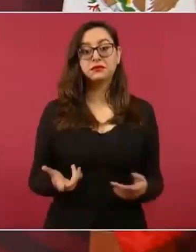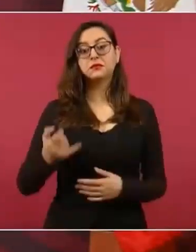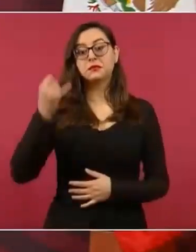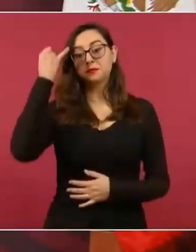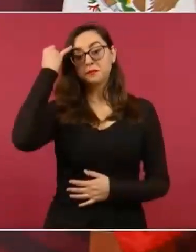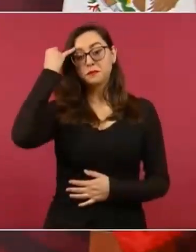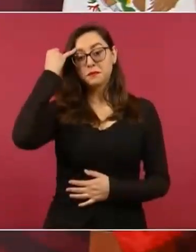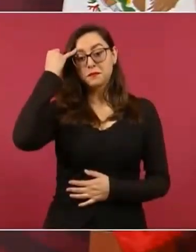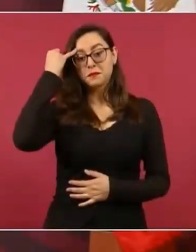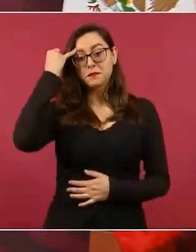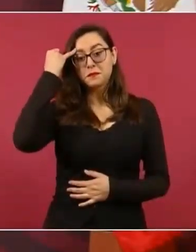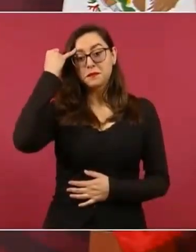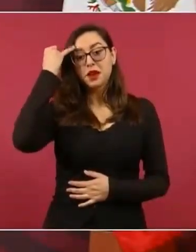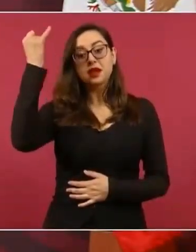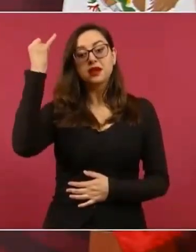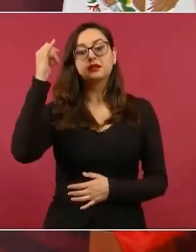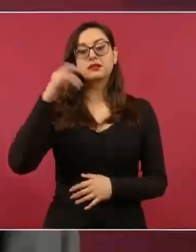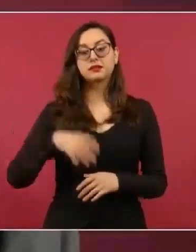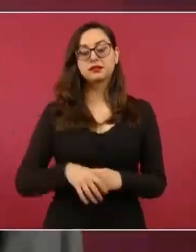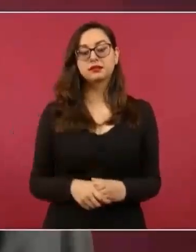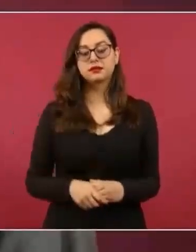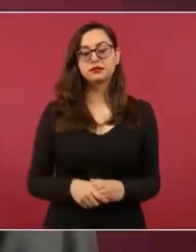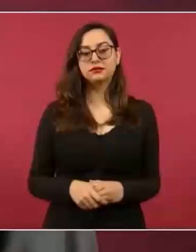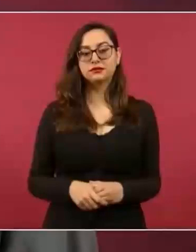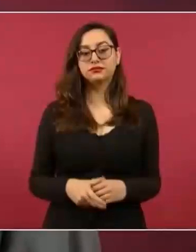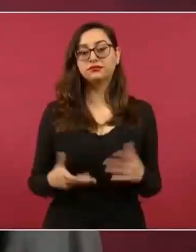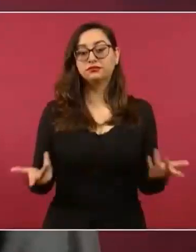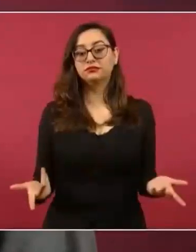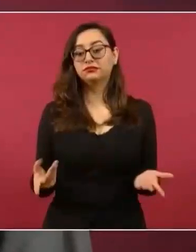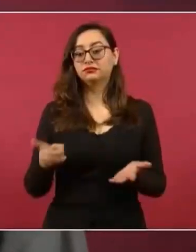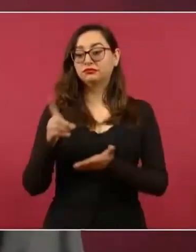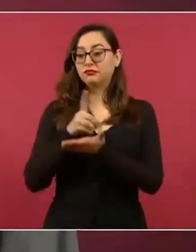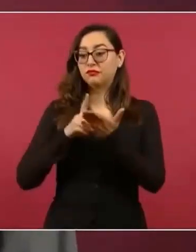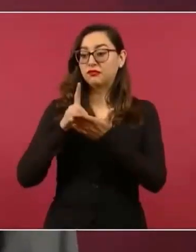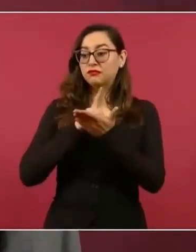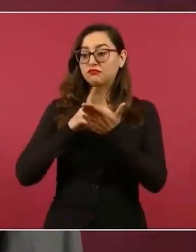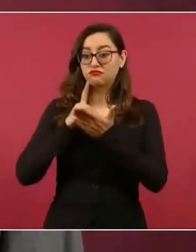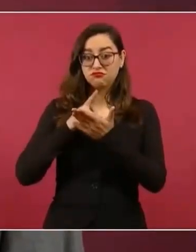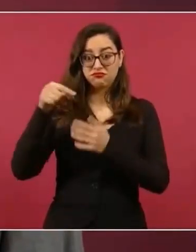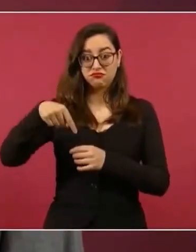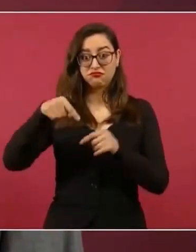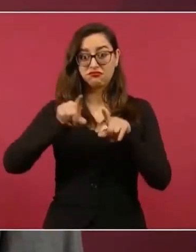como lamentablemente sucede en otras partes.